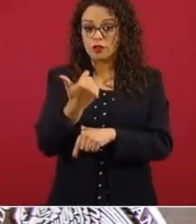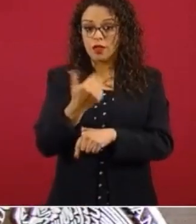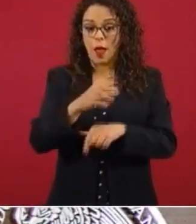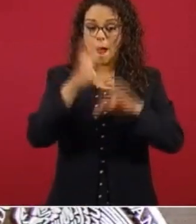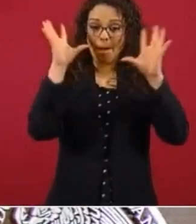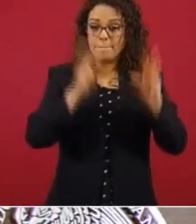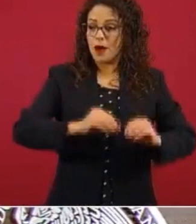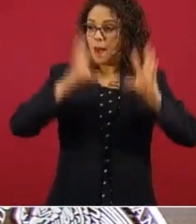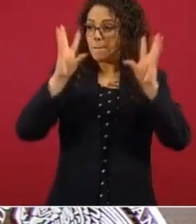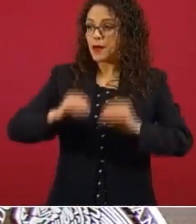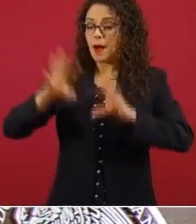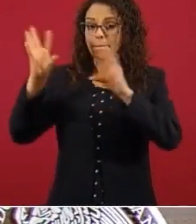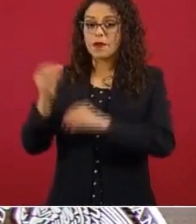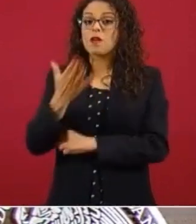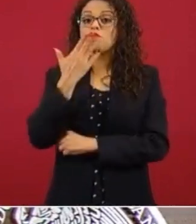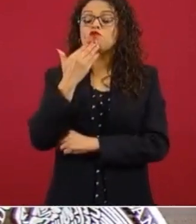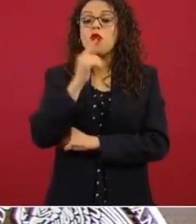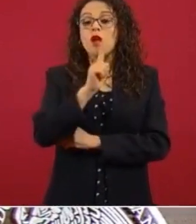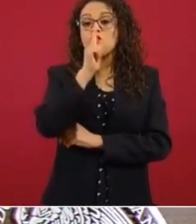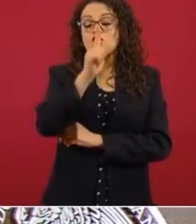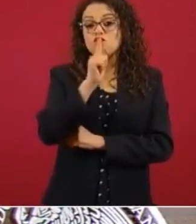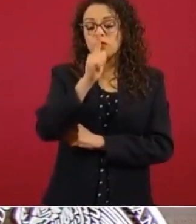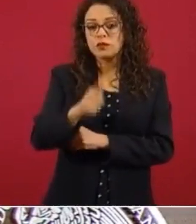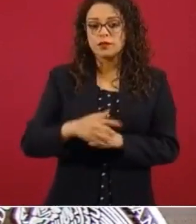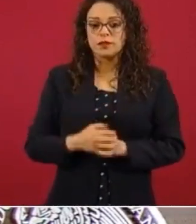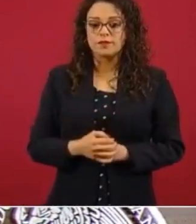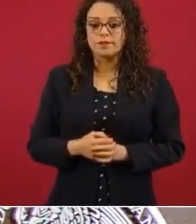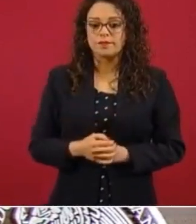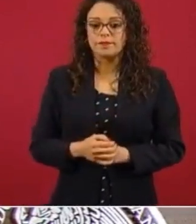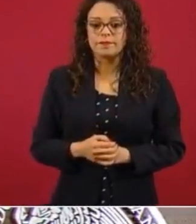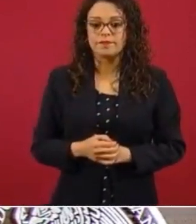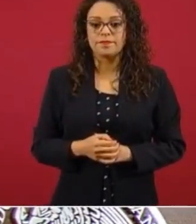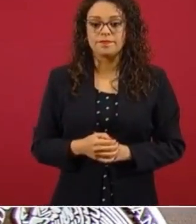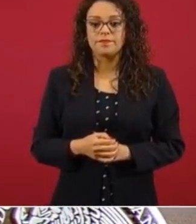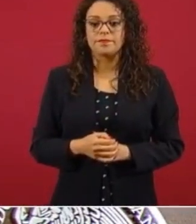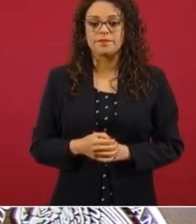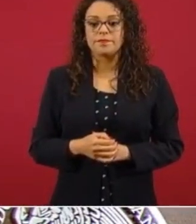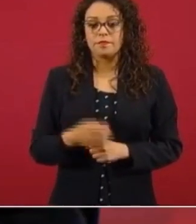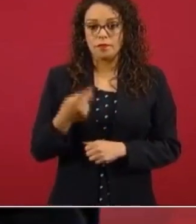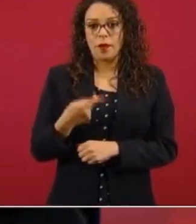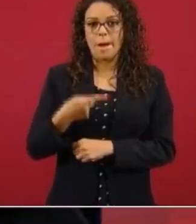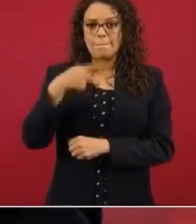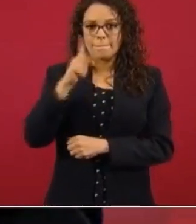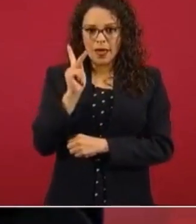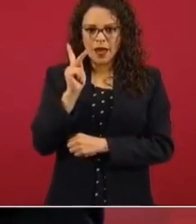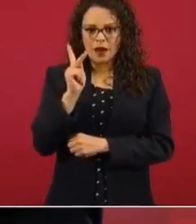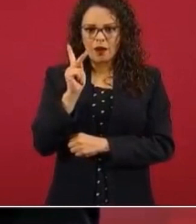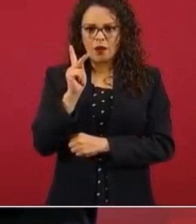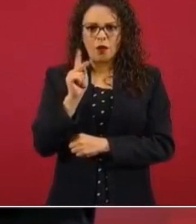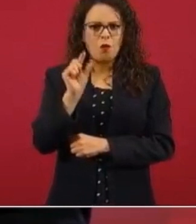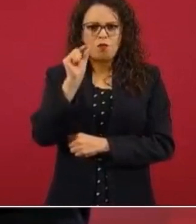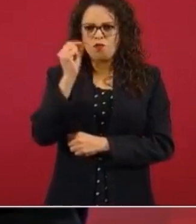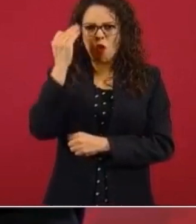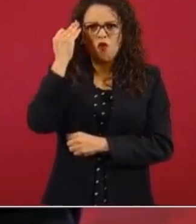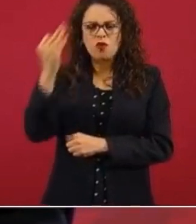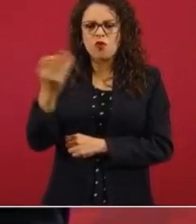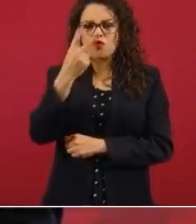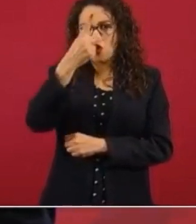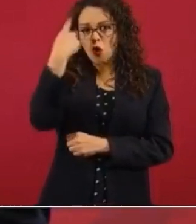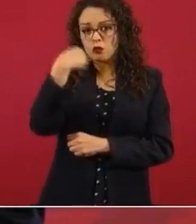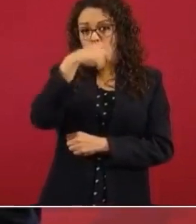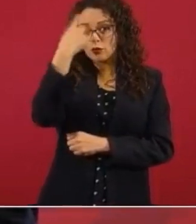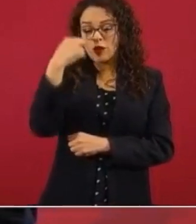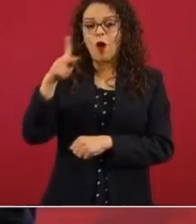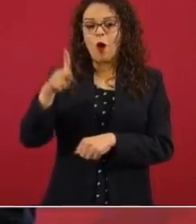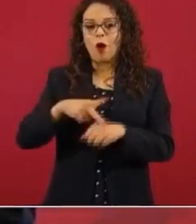sin energía eléctrica. Afortunadamente, en muy poco tiempo, en dos horas se restableció